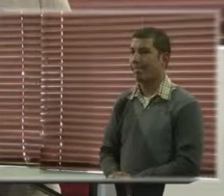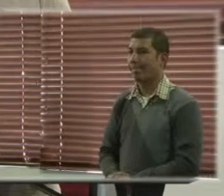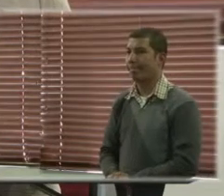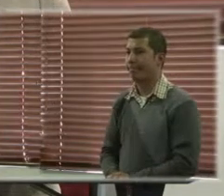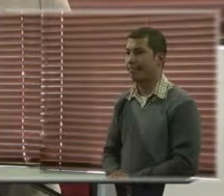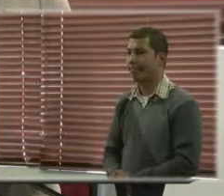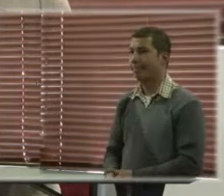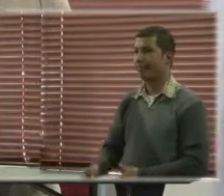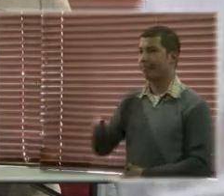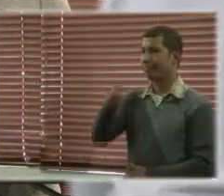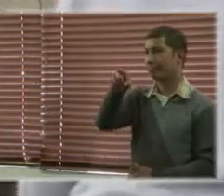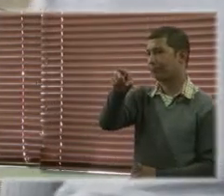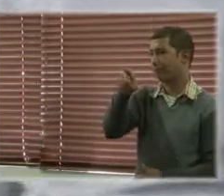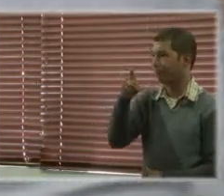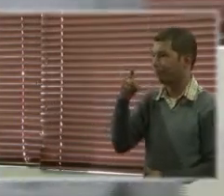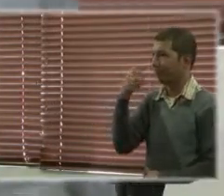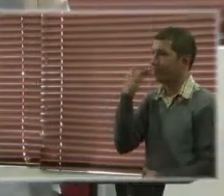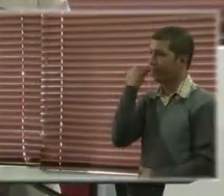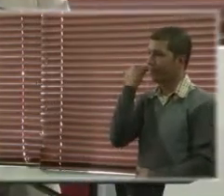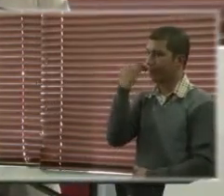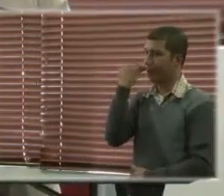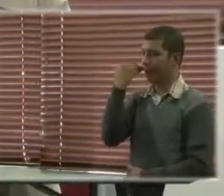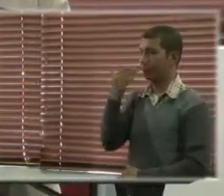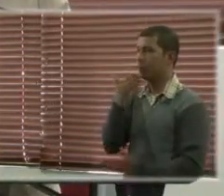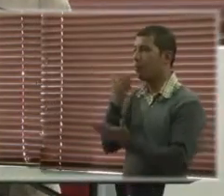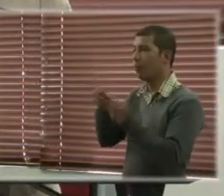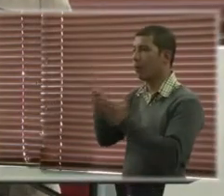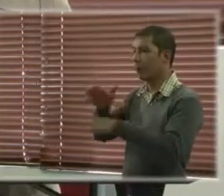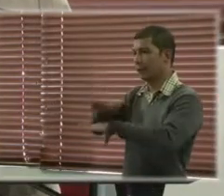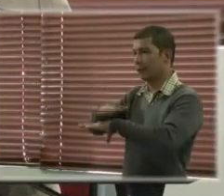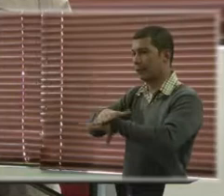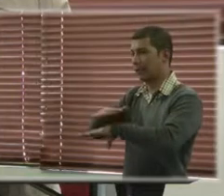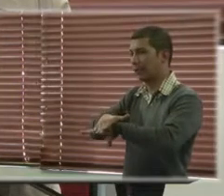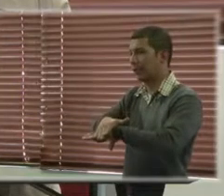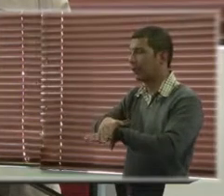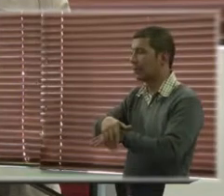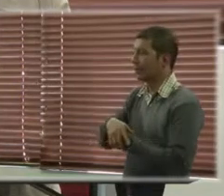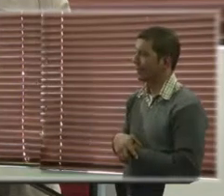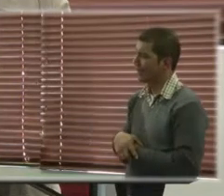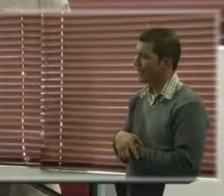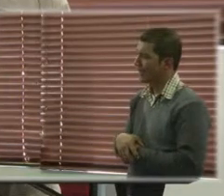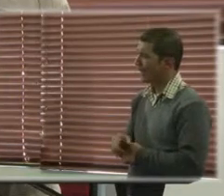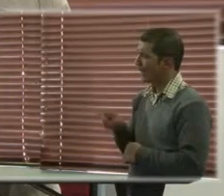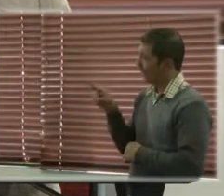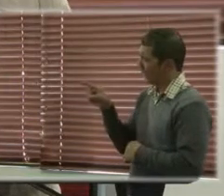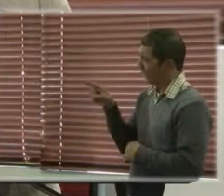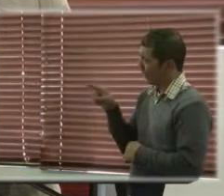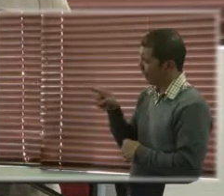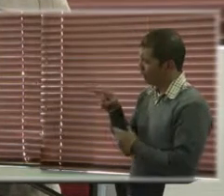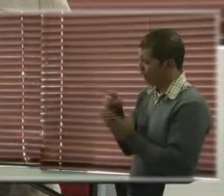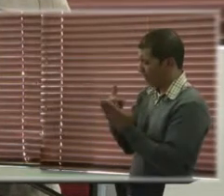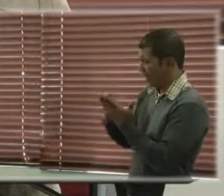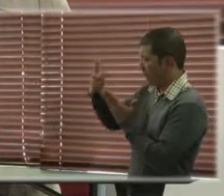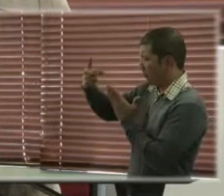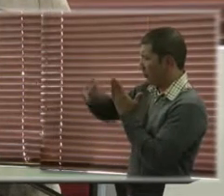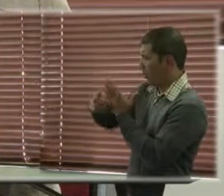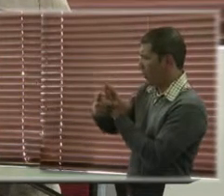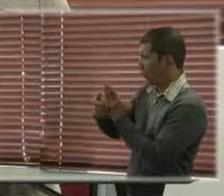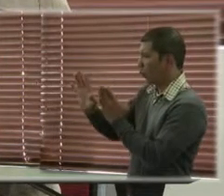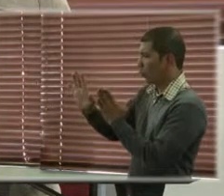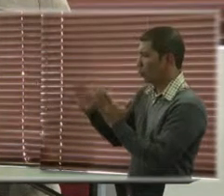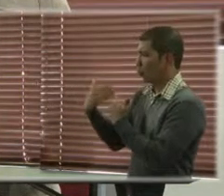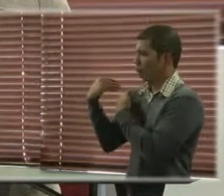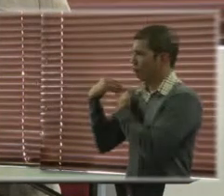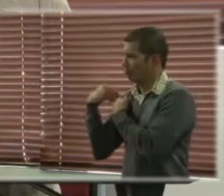Buenas tardes, me interesaría muchísimo conocer si este proyecto que asume Handicap